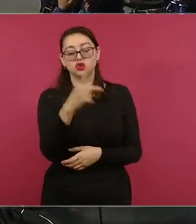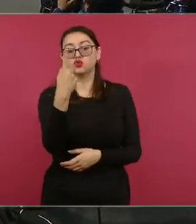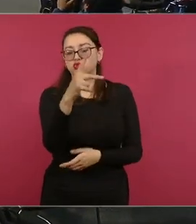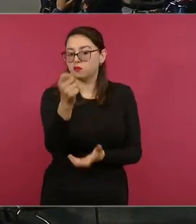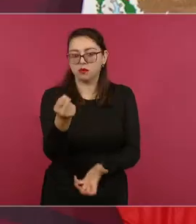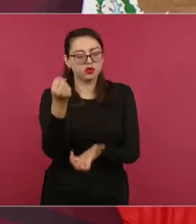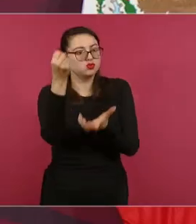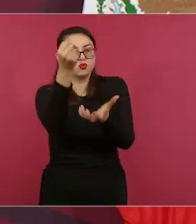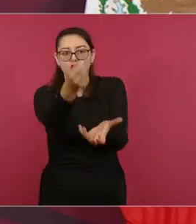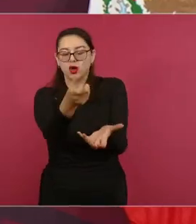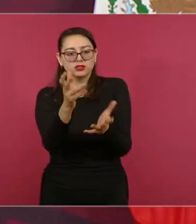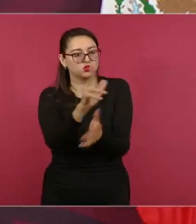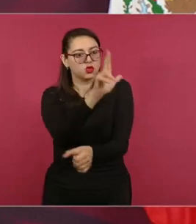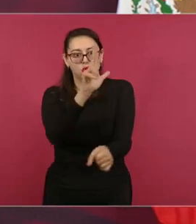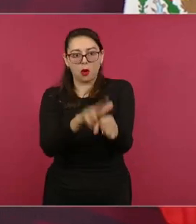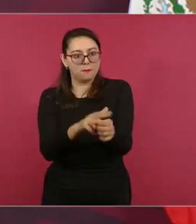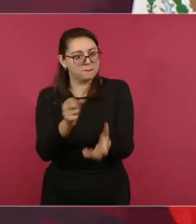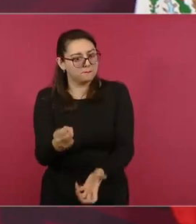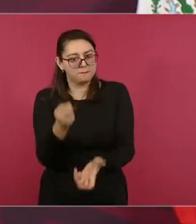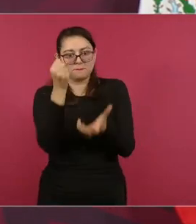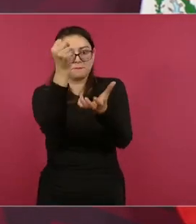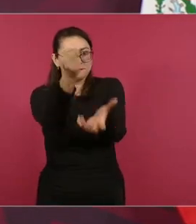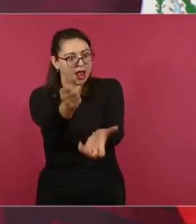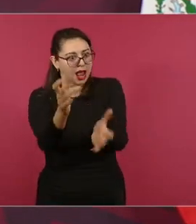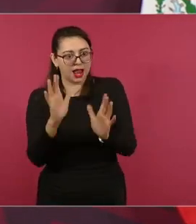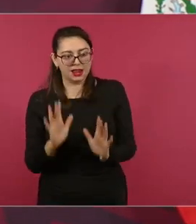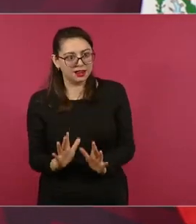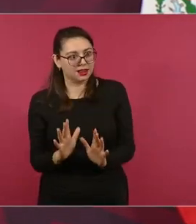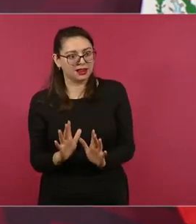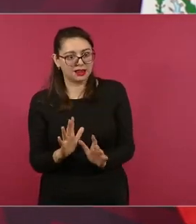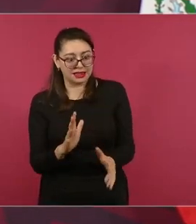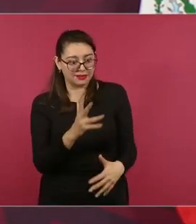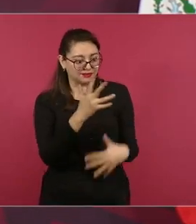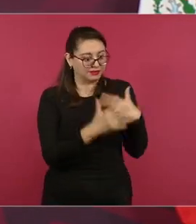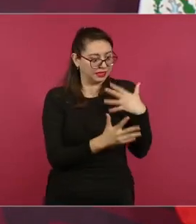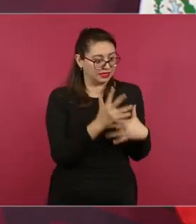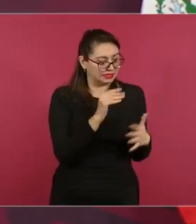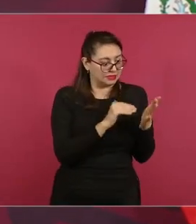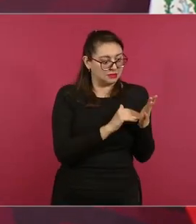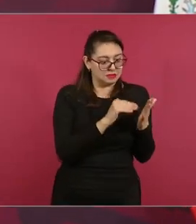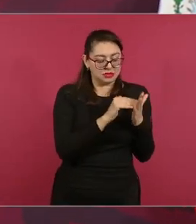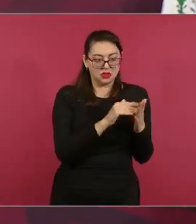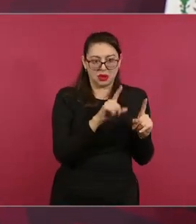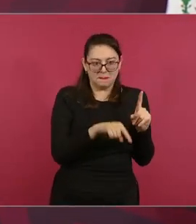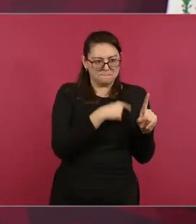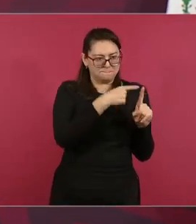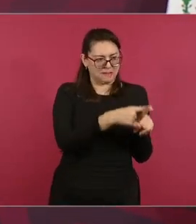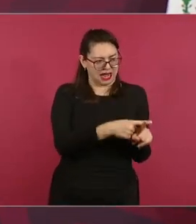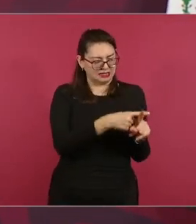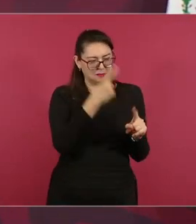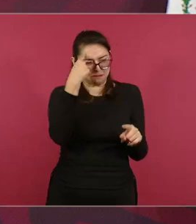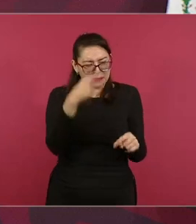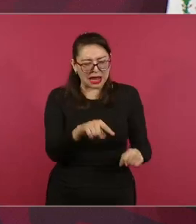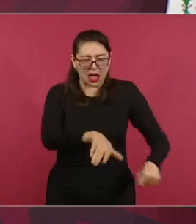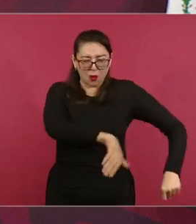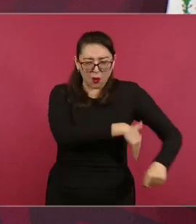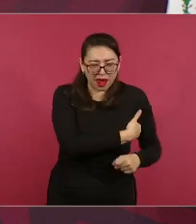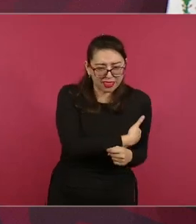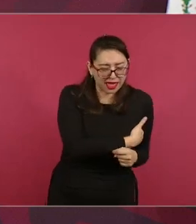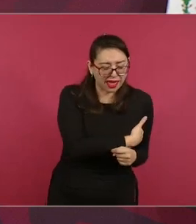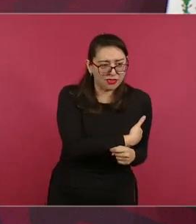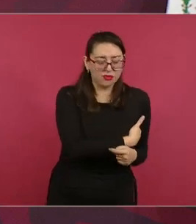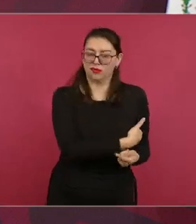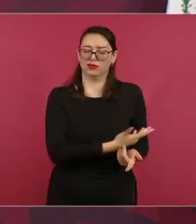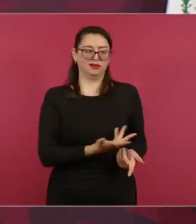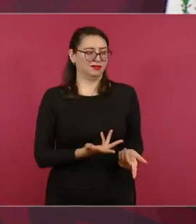porque ellos están solicitando 84 mil millones de pesos de presupuesto